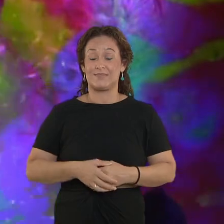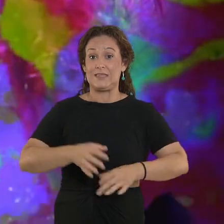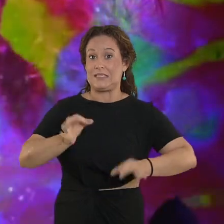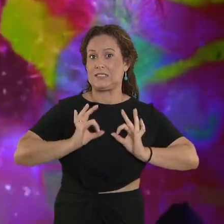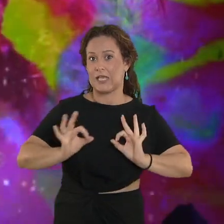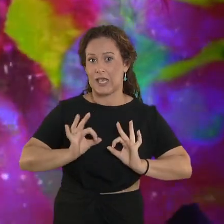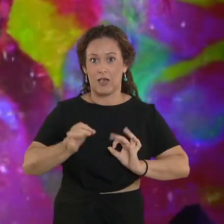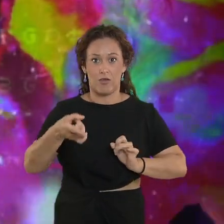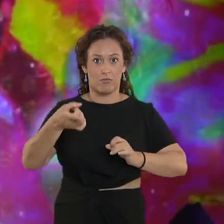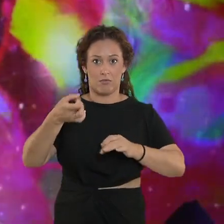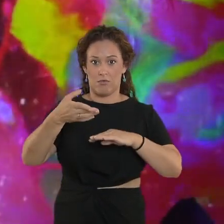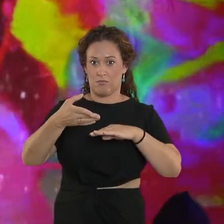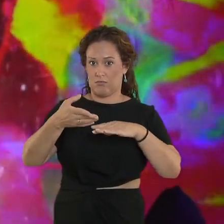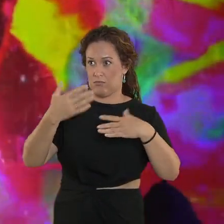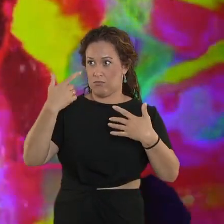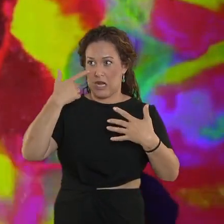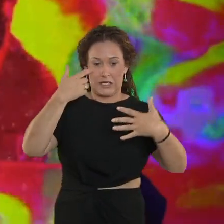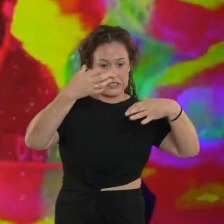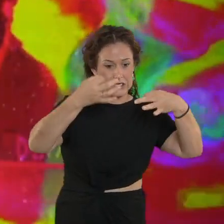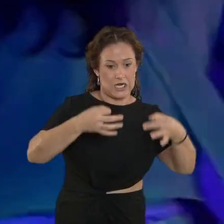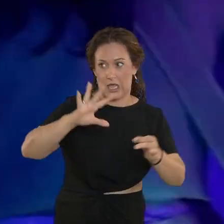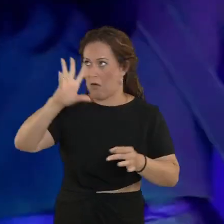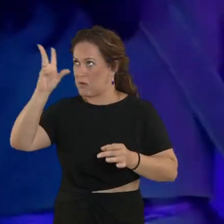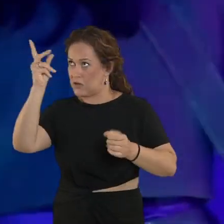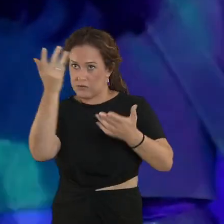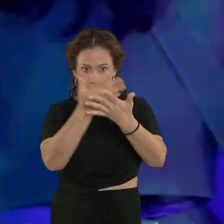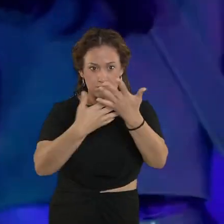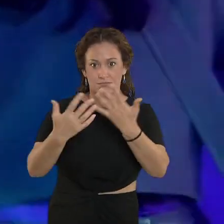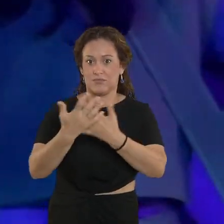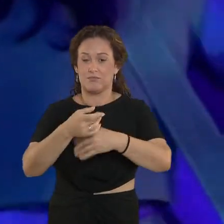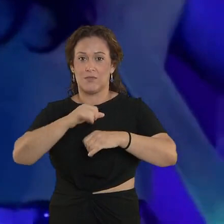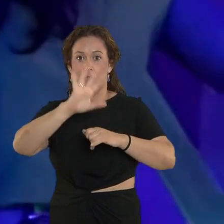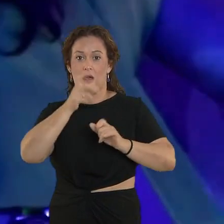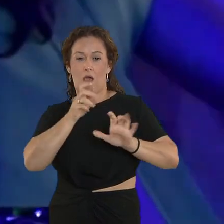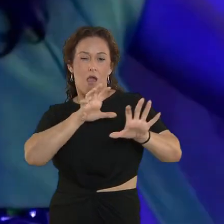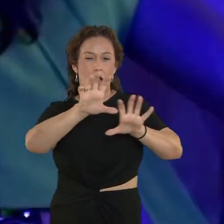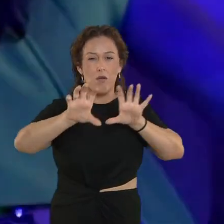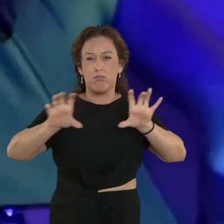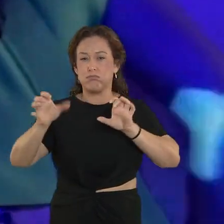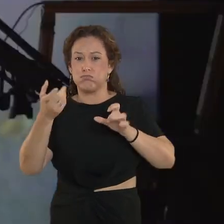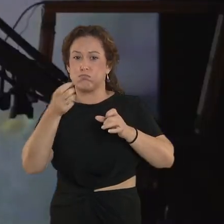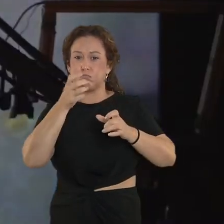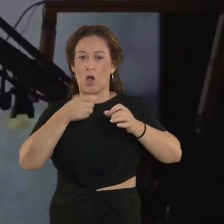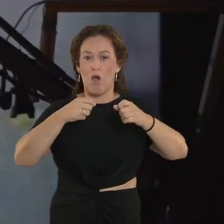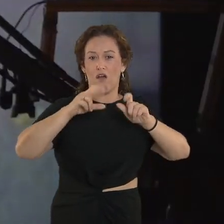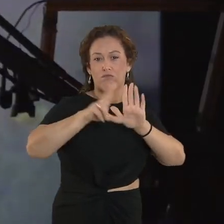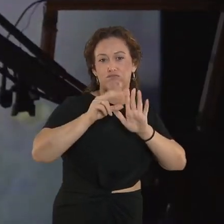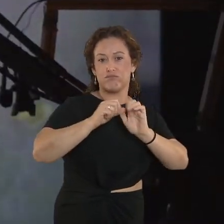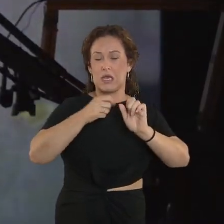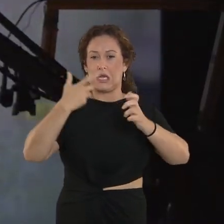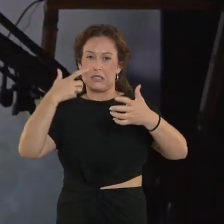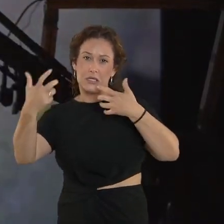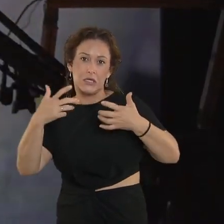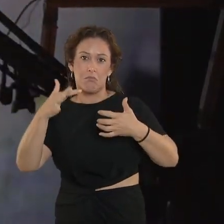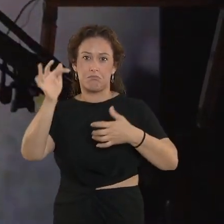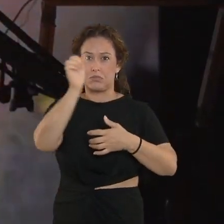Una obra cuyos límites oscilan entre la realidad y el metaverso. Con una puesta en escena entre el performance, el live